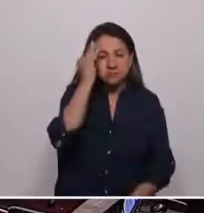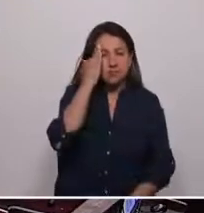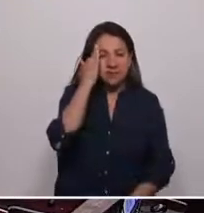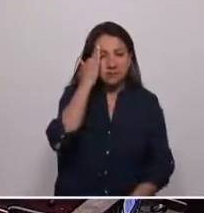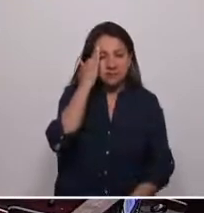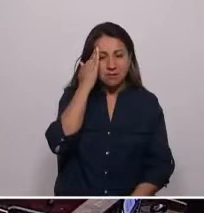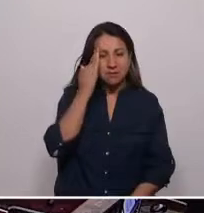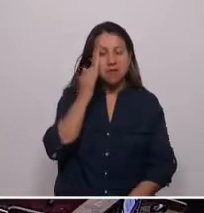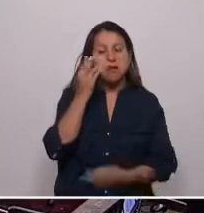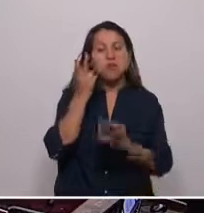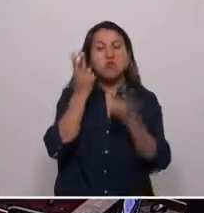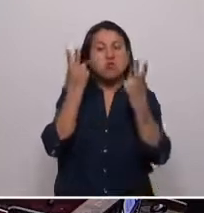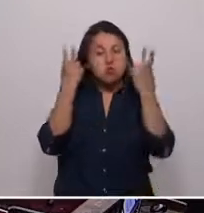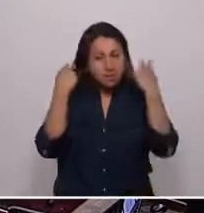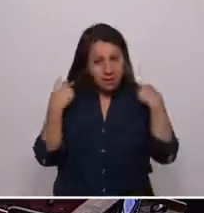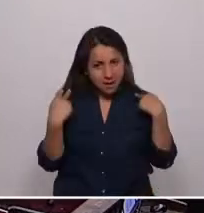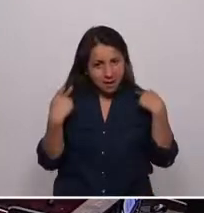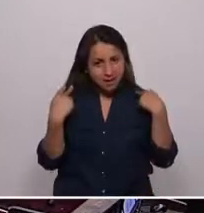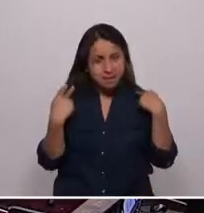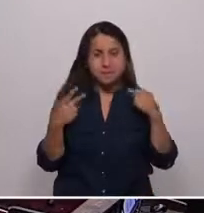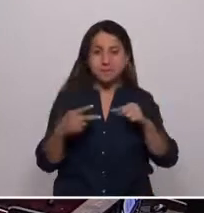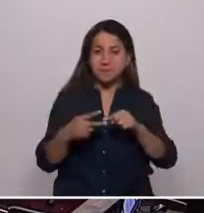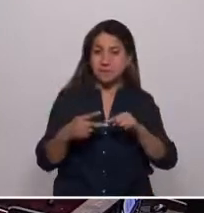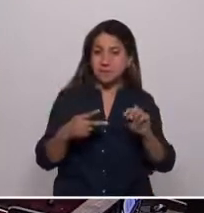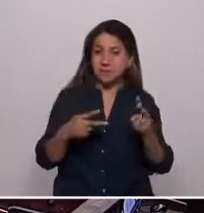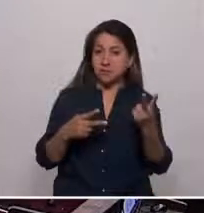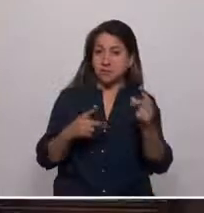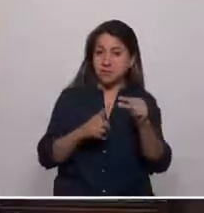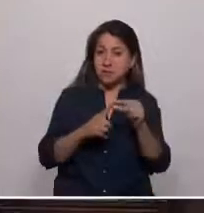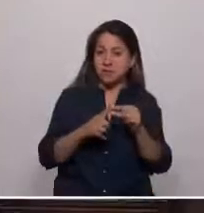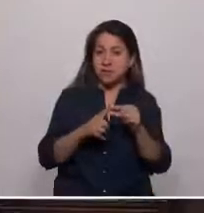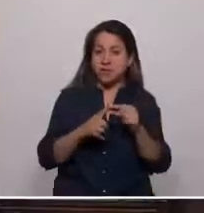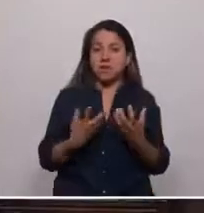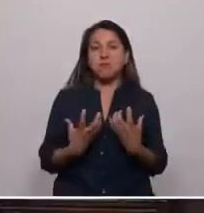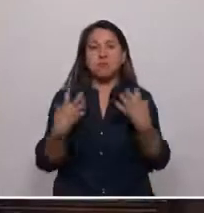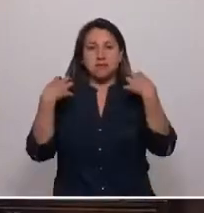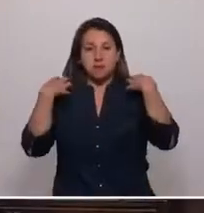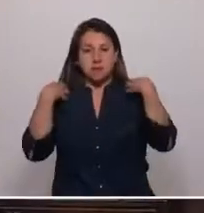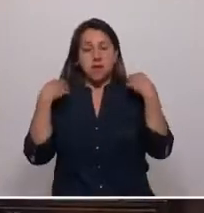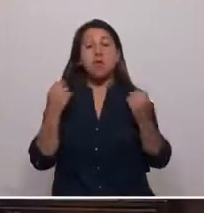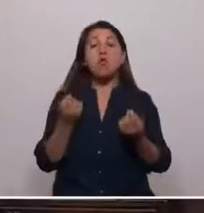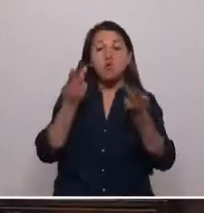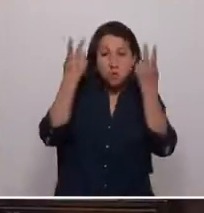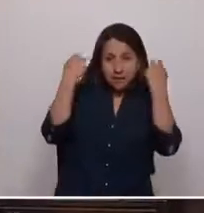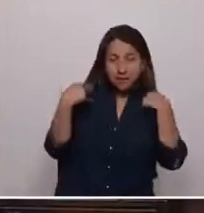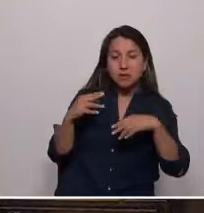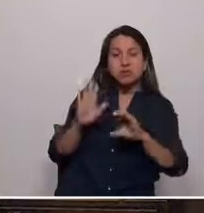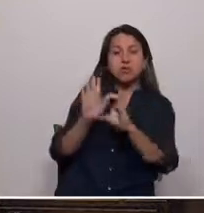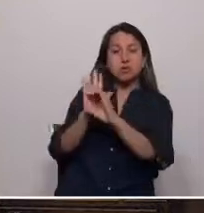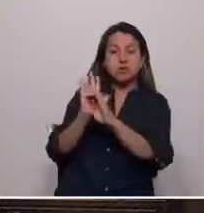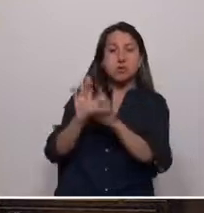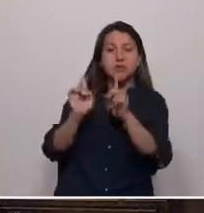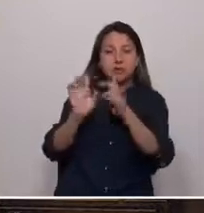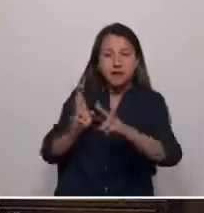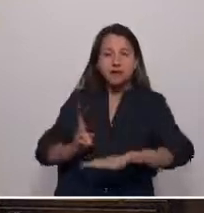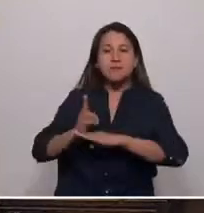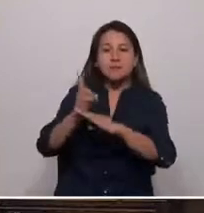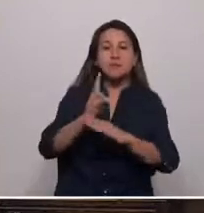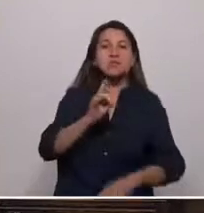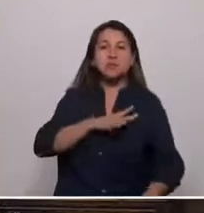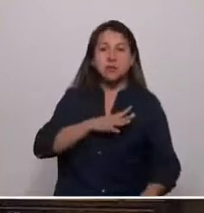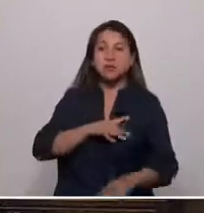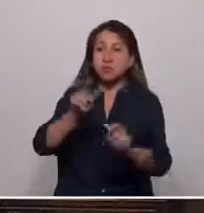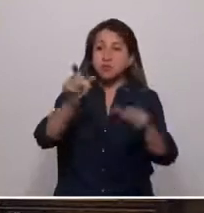la humildad y la responsabilidad. Humildad porque la constitución que hagamos debe representar a los chilenos que votaron